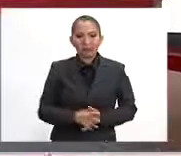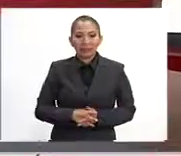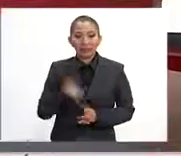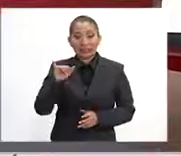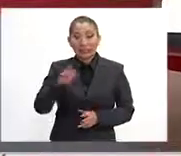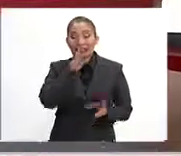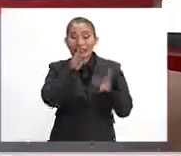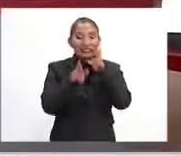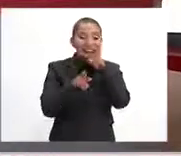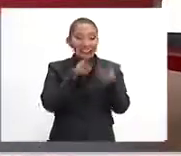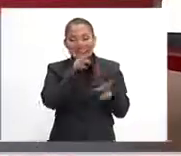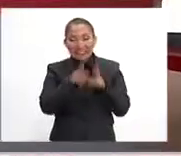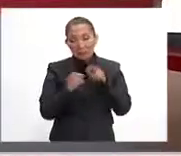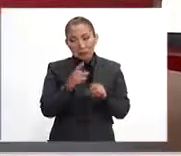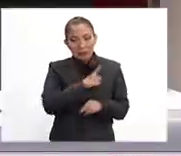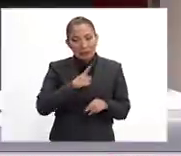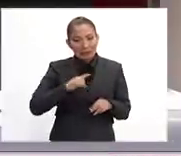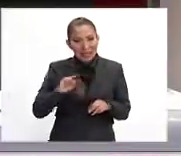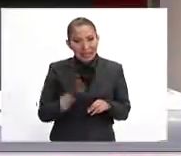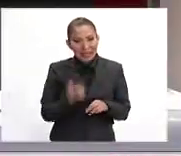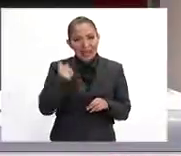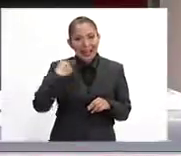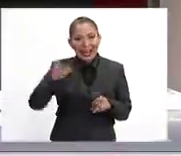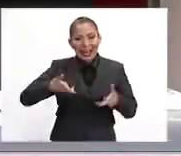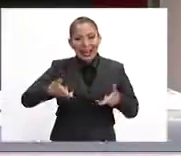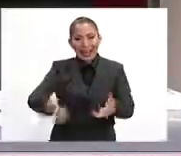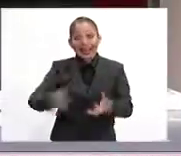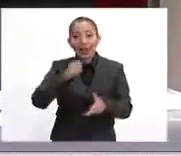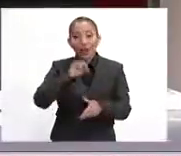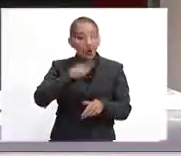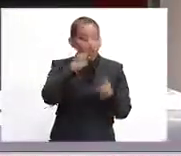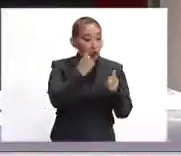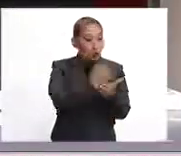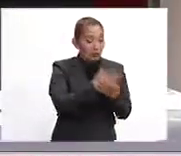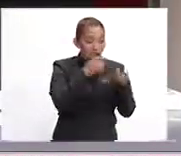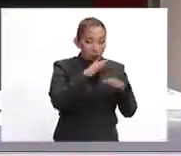Pues sí, reporteando, así es, como debe de ser en la calle, no nada más en los escritorios.